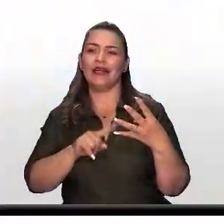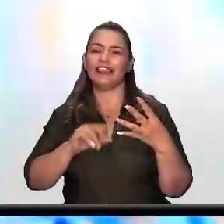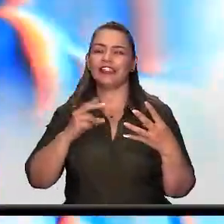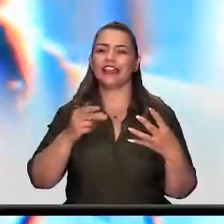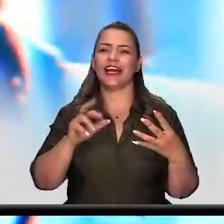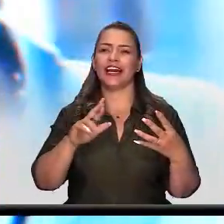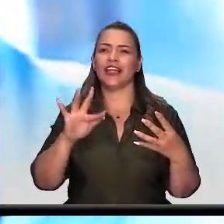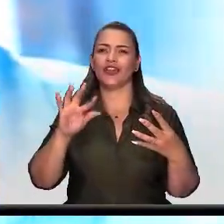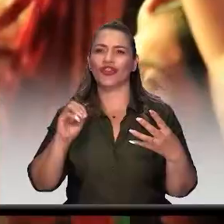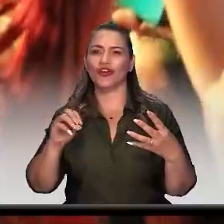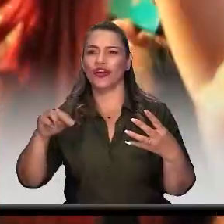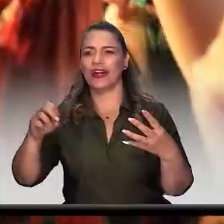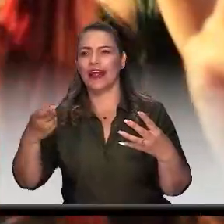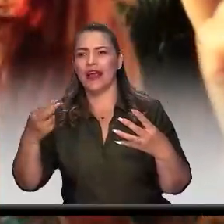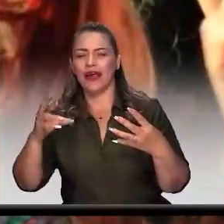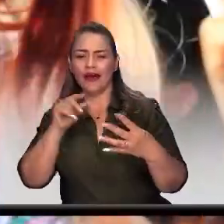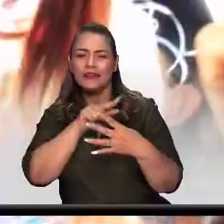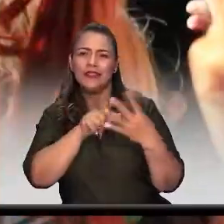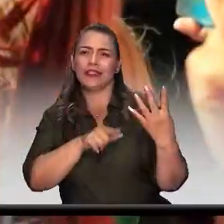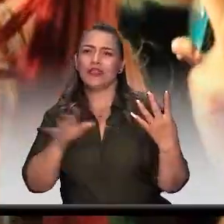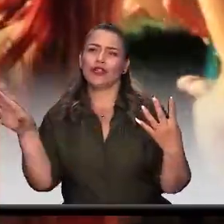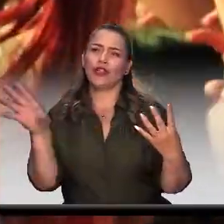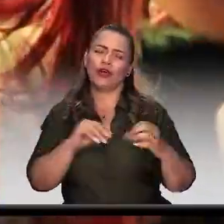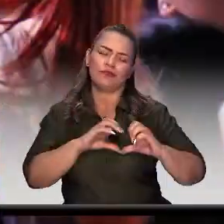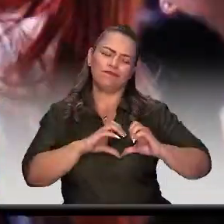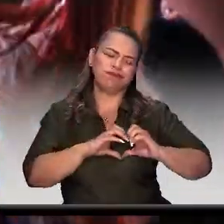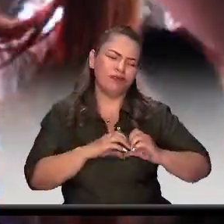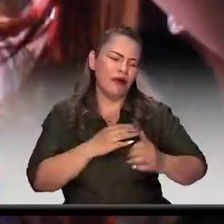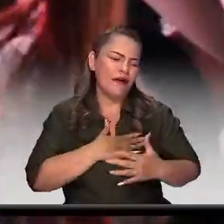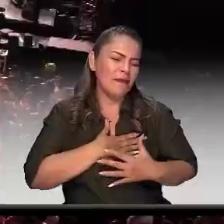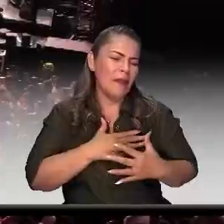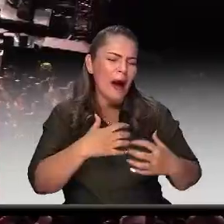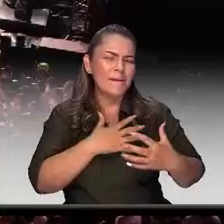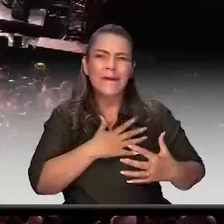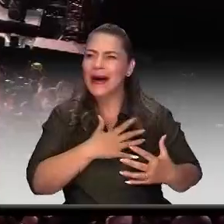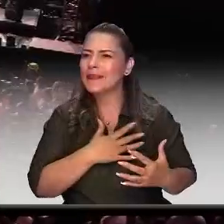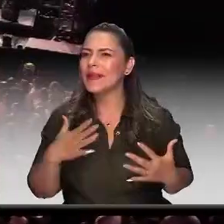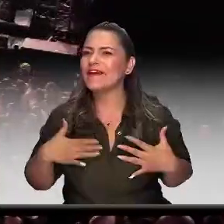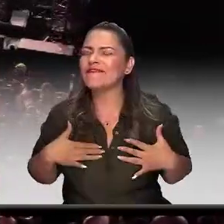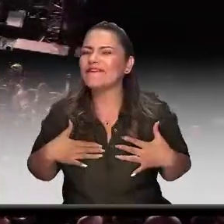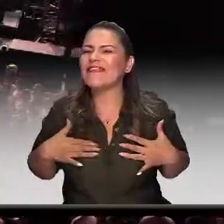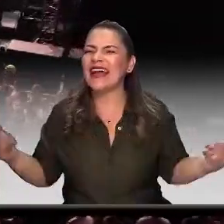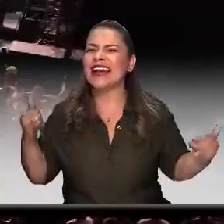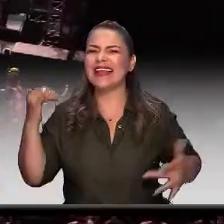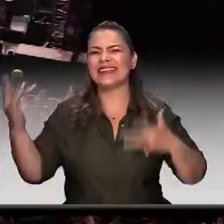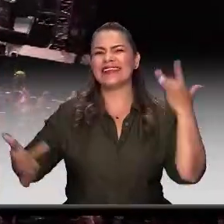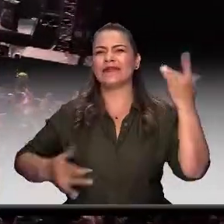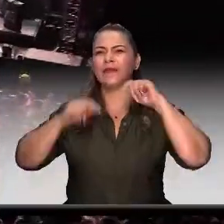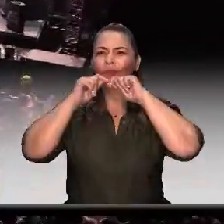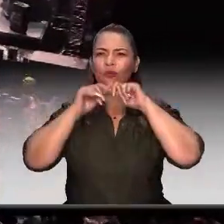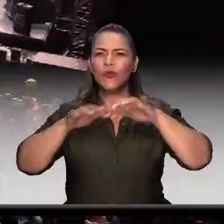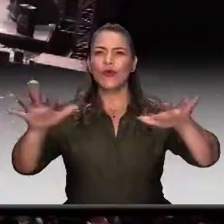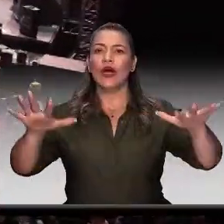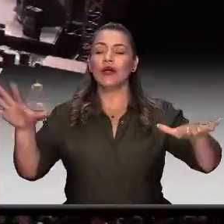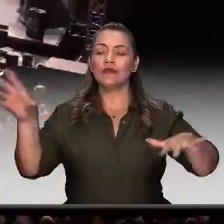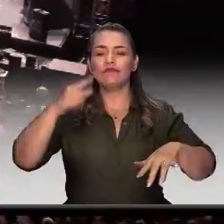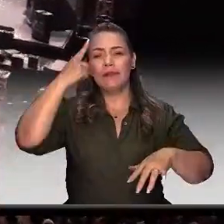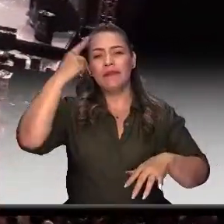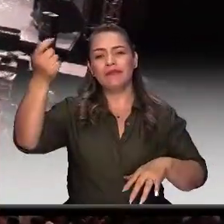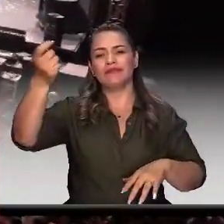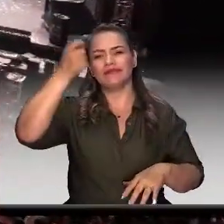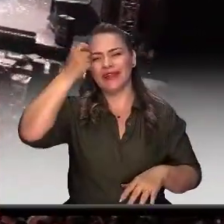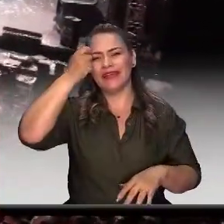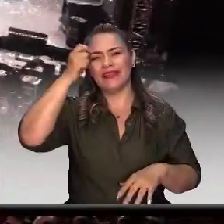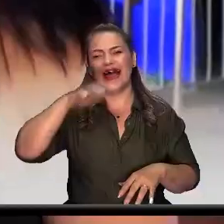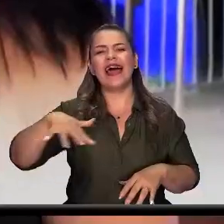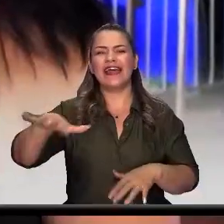negro, miles de corazones latieron y gritaron a una sola voz en una noche que quedará para siempre en la memoria de nuestra ciudad.